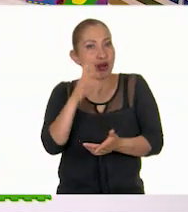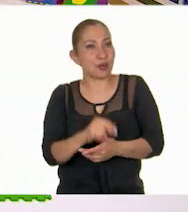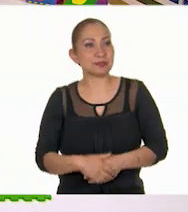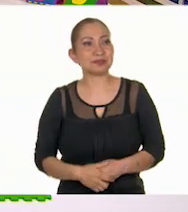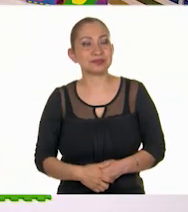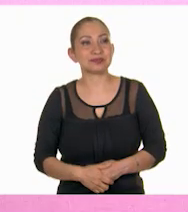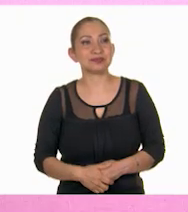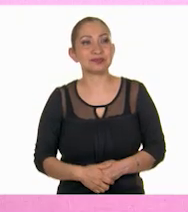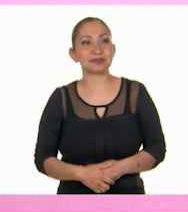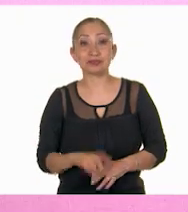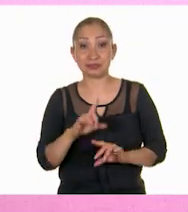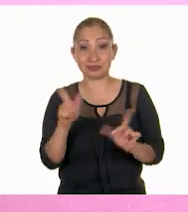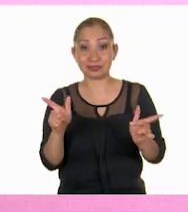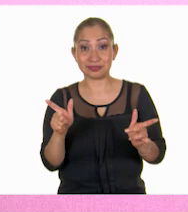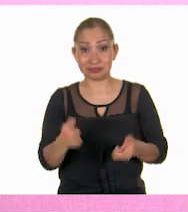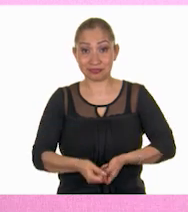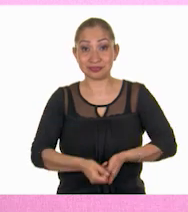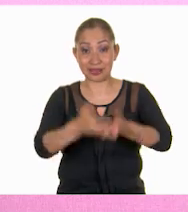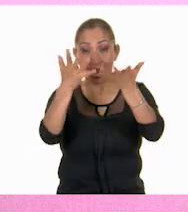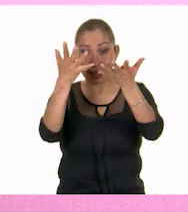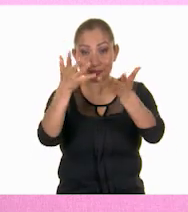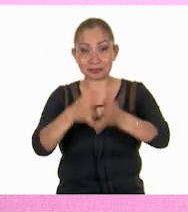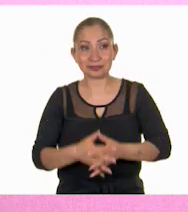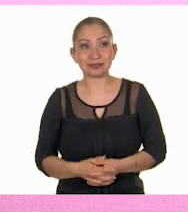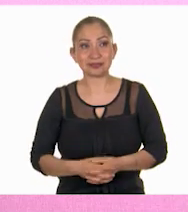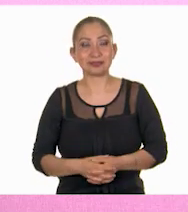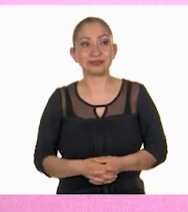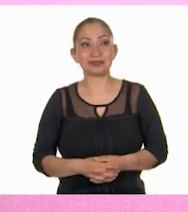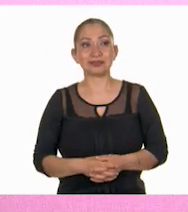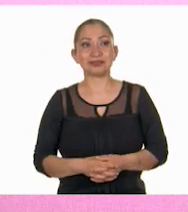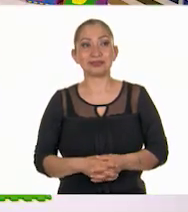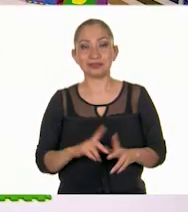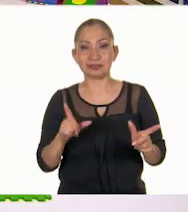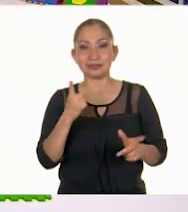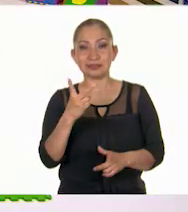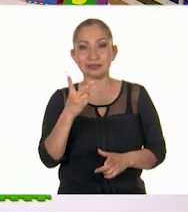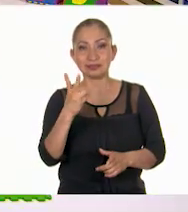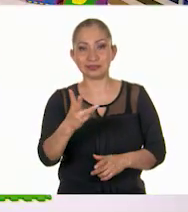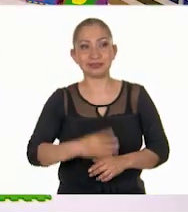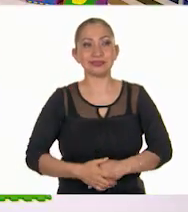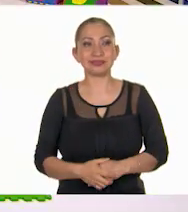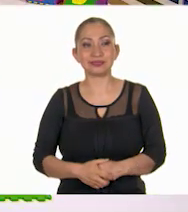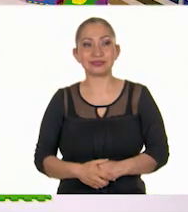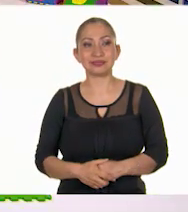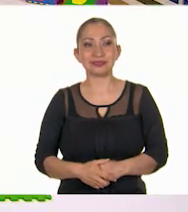Ahí está. ¿Listos? Voy a tirar el dedo. ¿Listos? Una, dos.